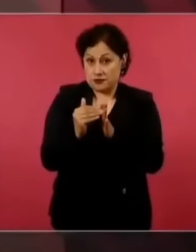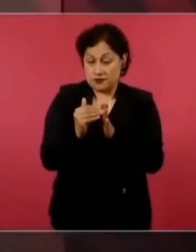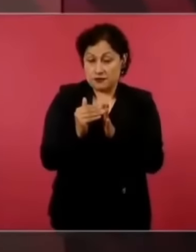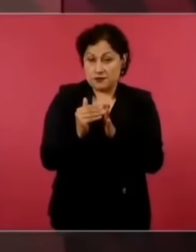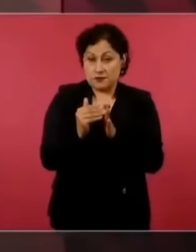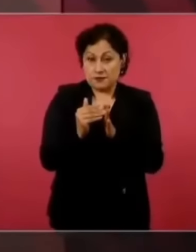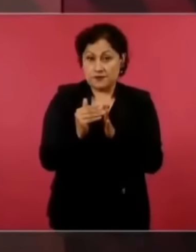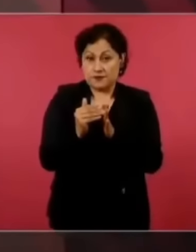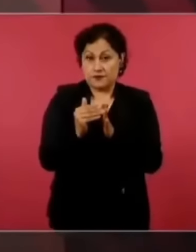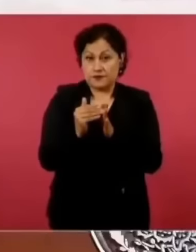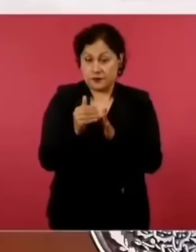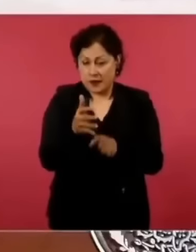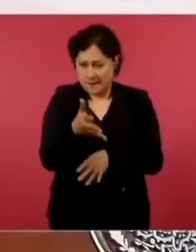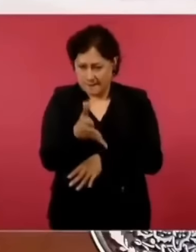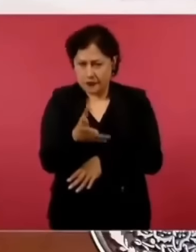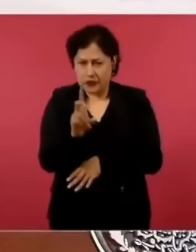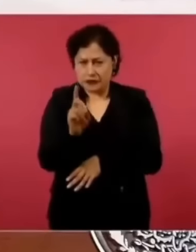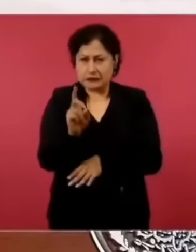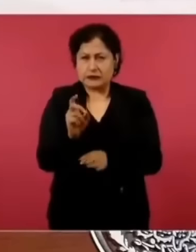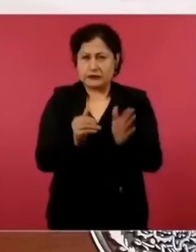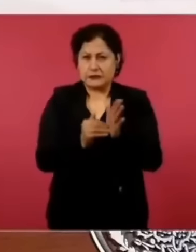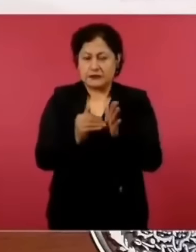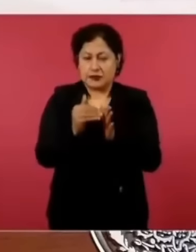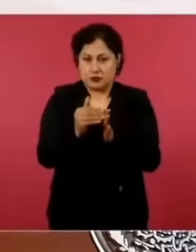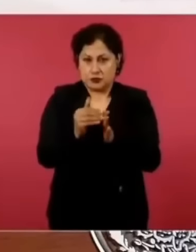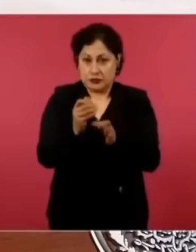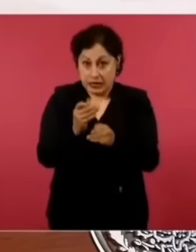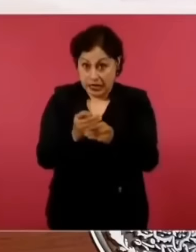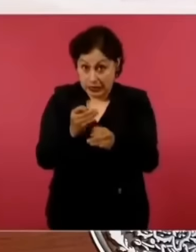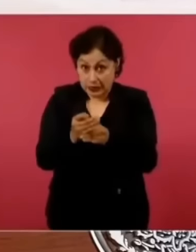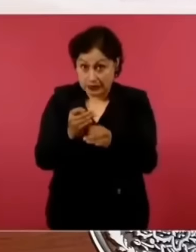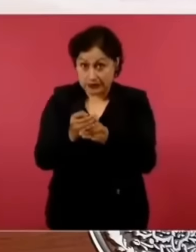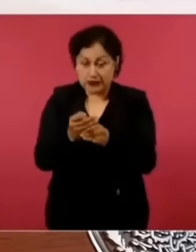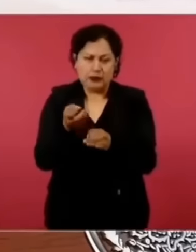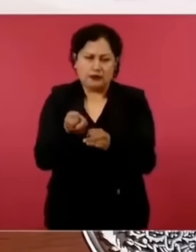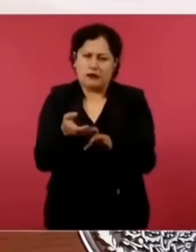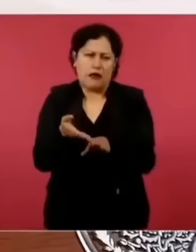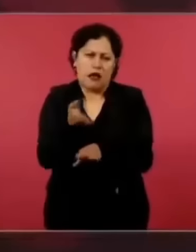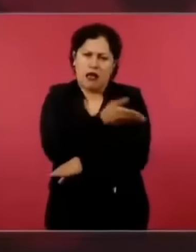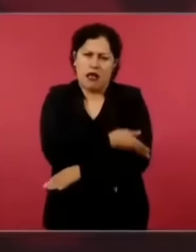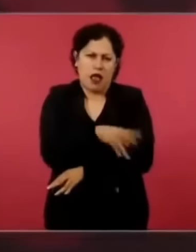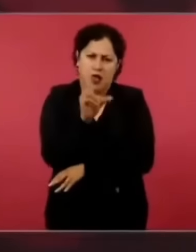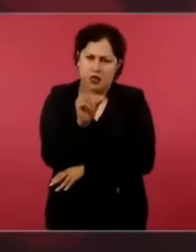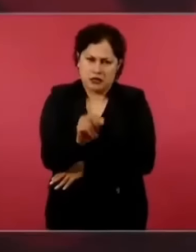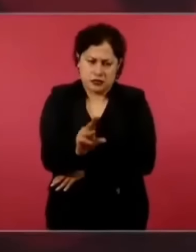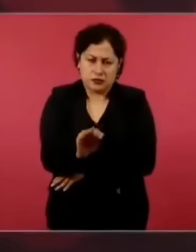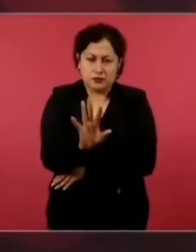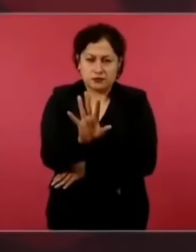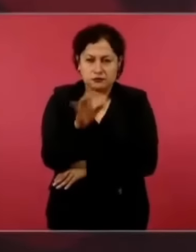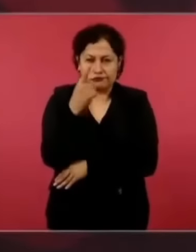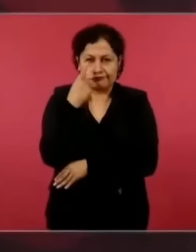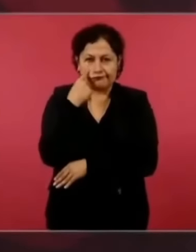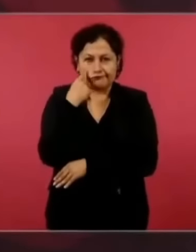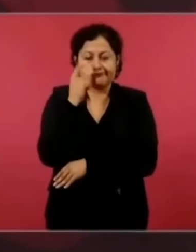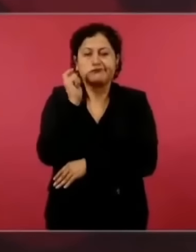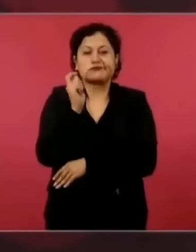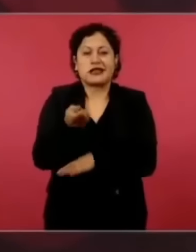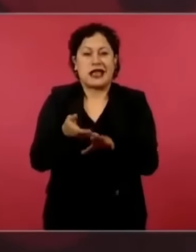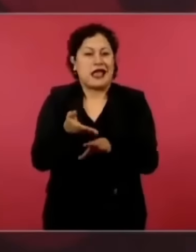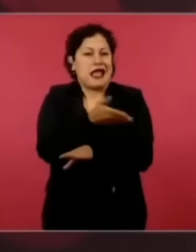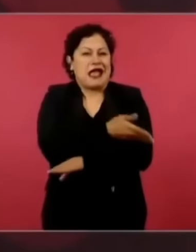a 30 millones, eso no pasaba antes,